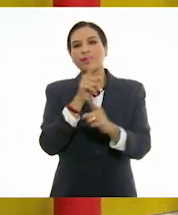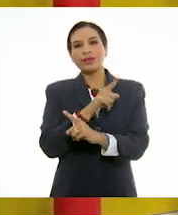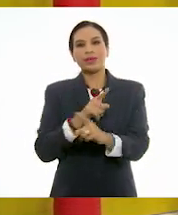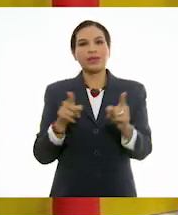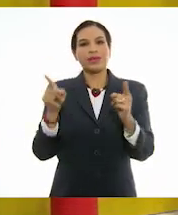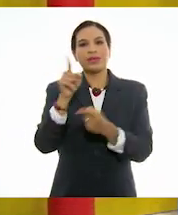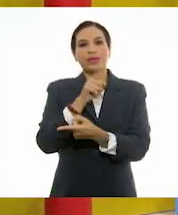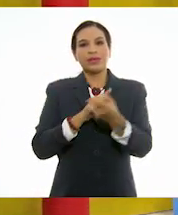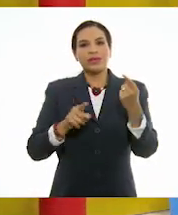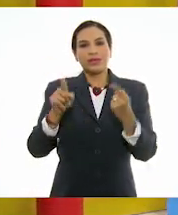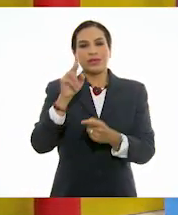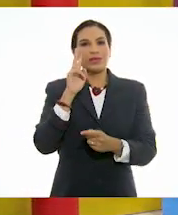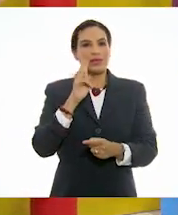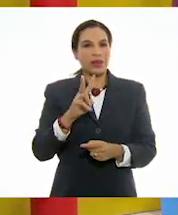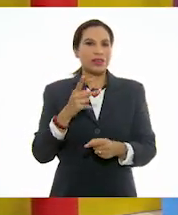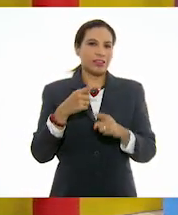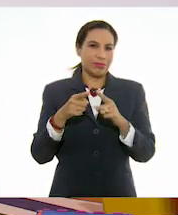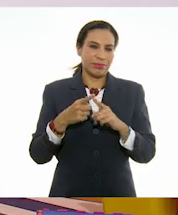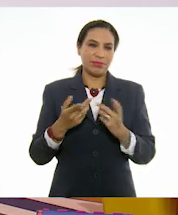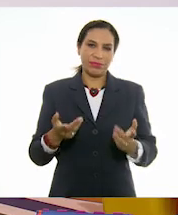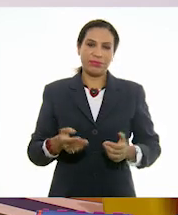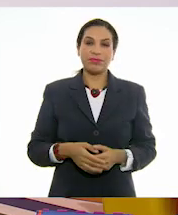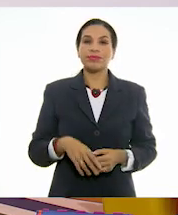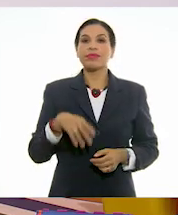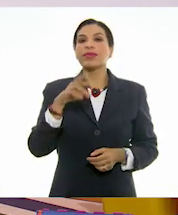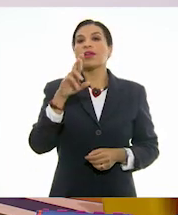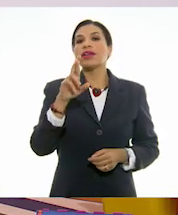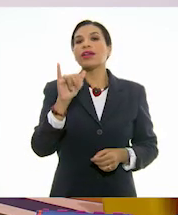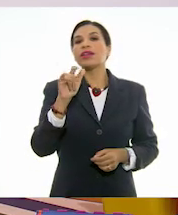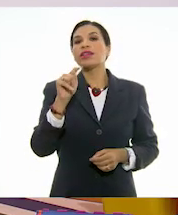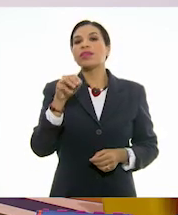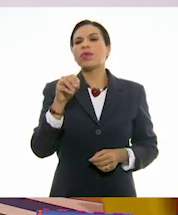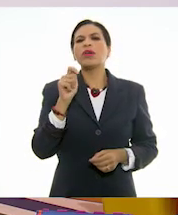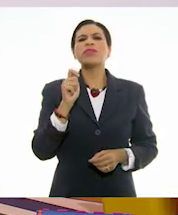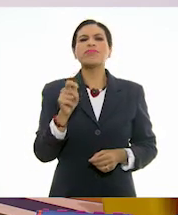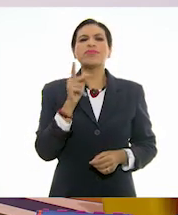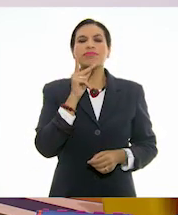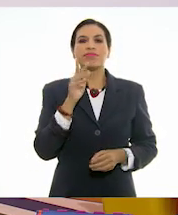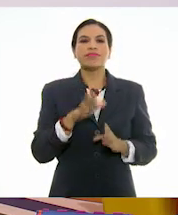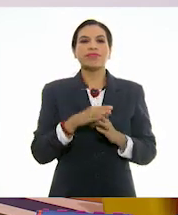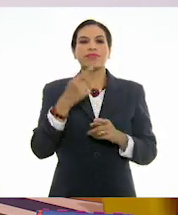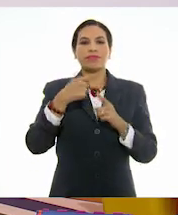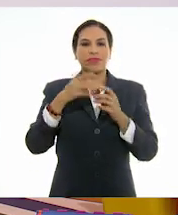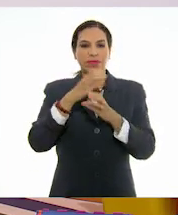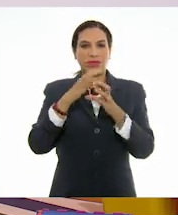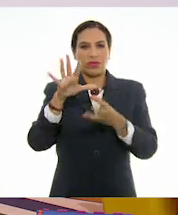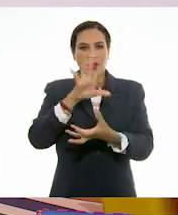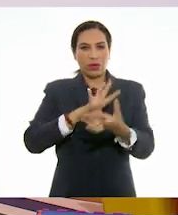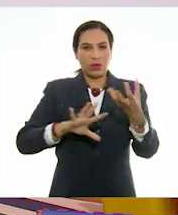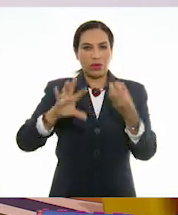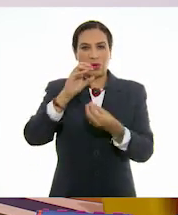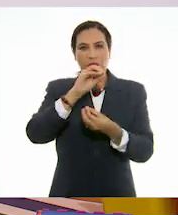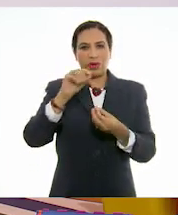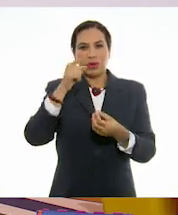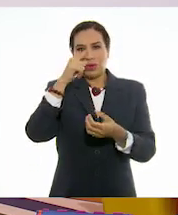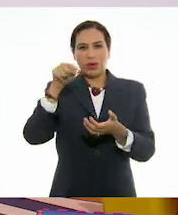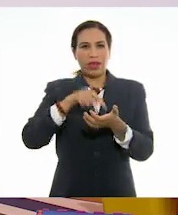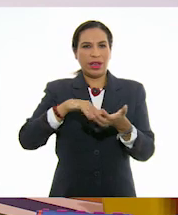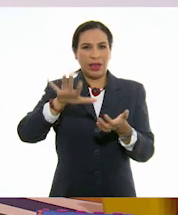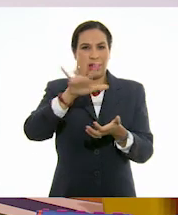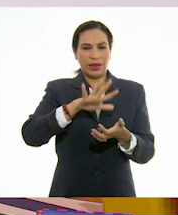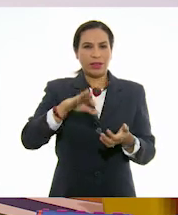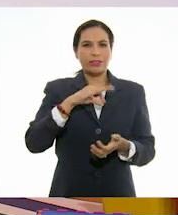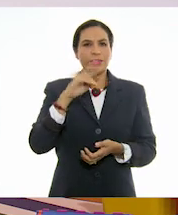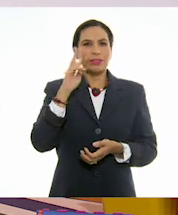representado. Exacto. Mira, Oscar, el ritmo, la definición del ritmo es el orden de los elementos en un tiempo y en un espacio. Y